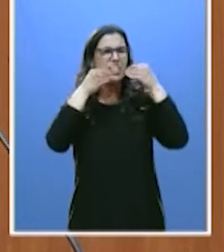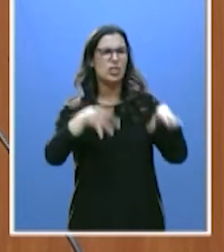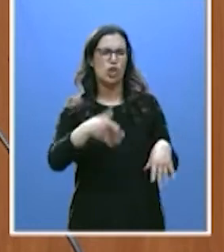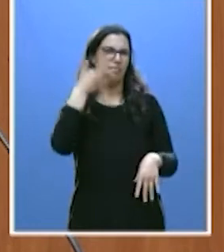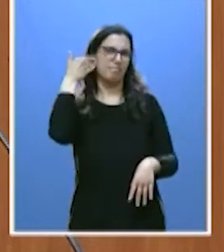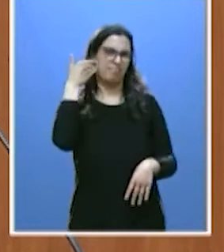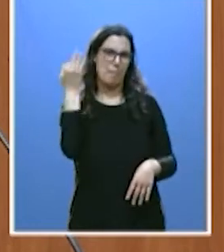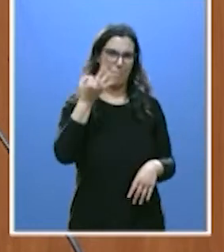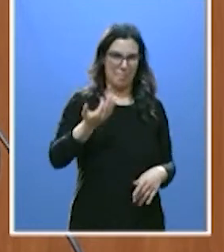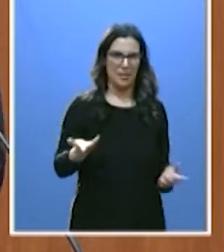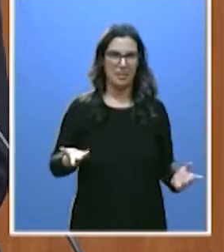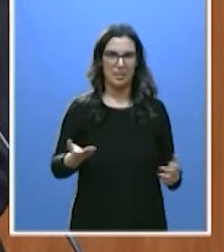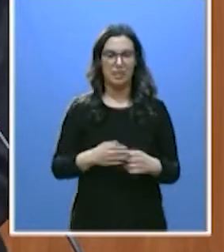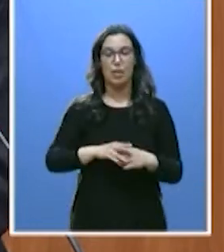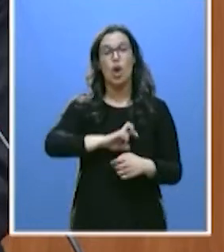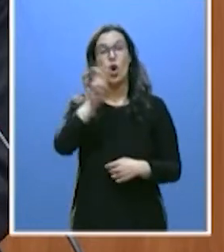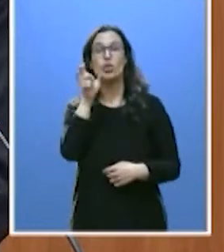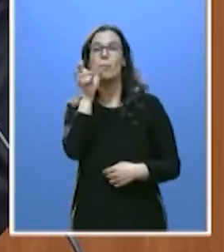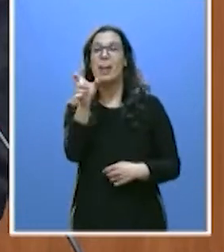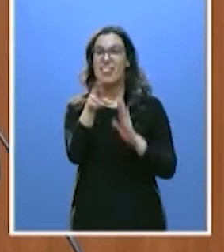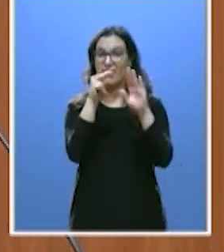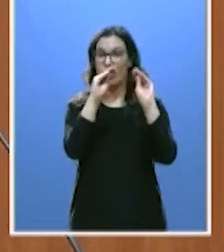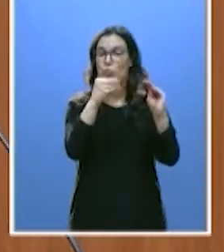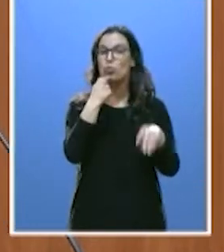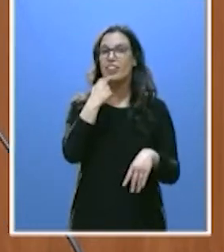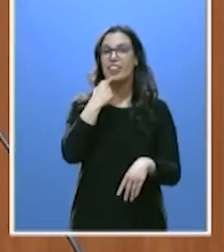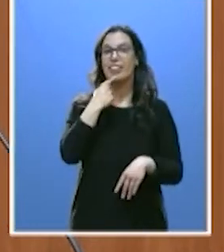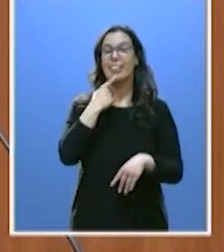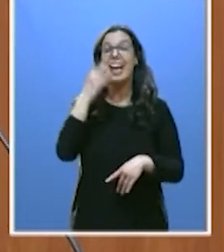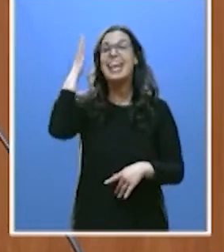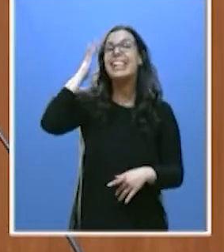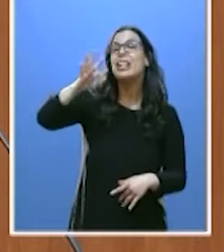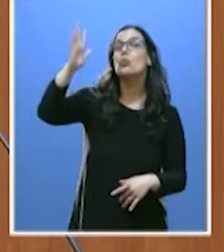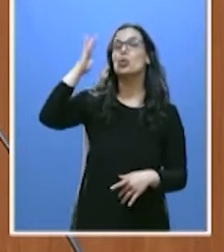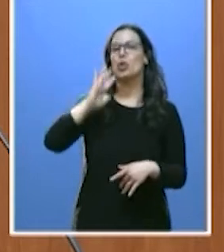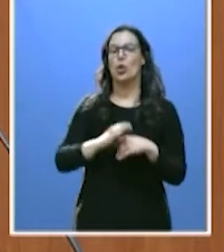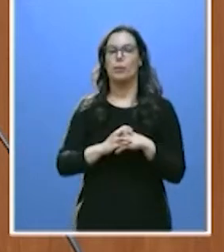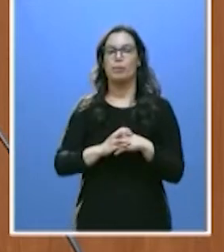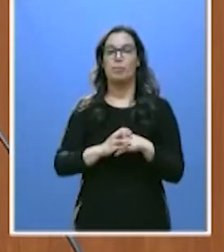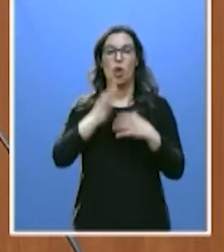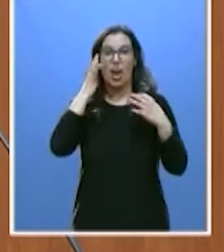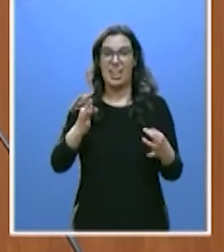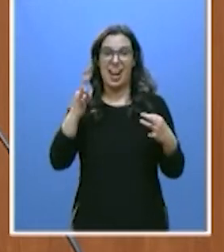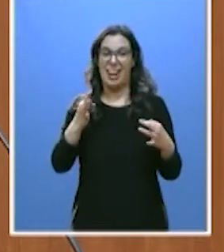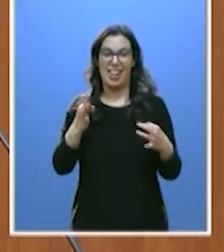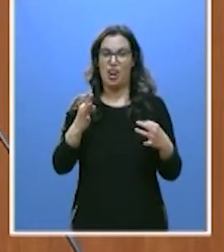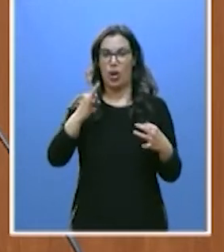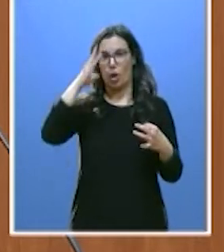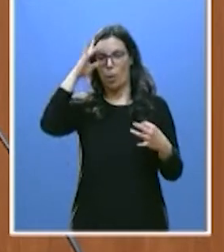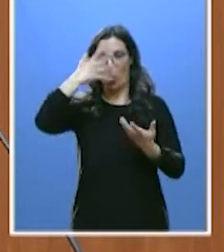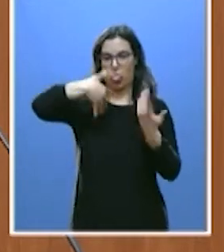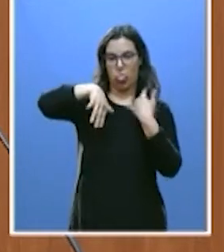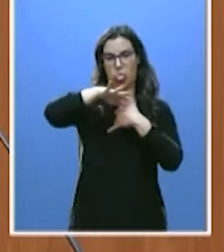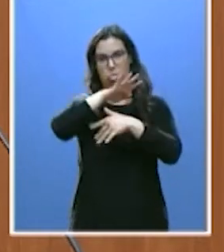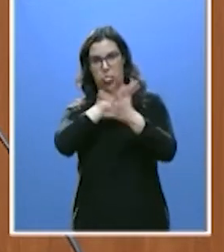Ilusión es otra palabra. Es probable, pero yo creo que es más bien ilusionismo. Ilusionismo